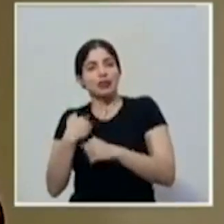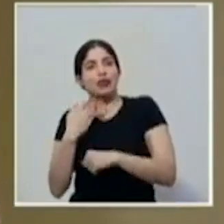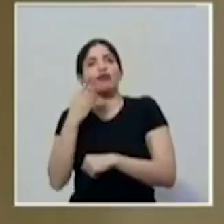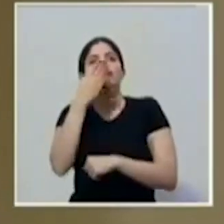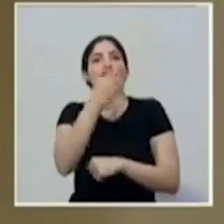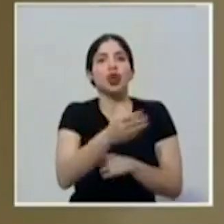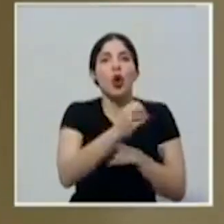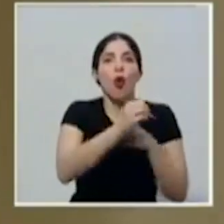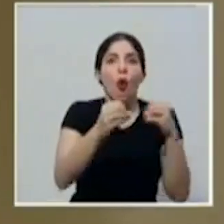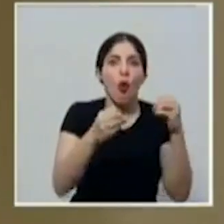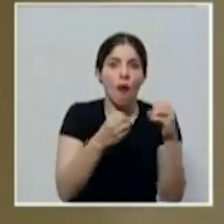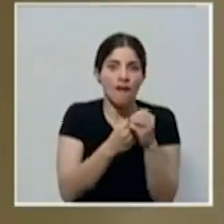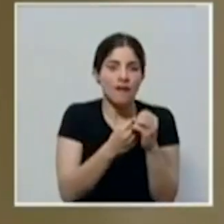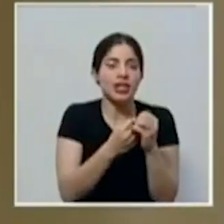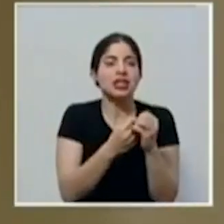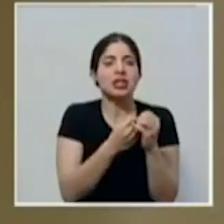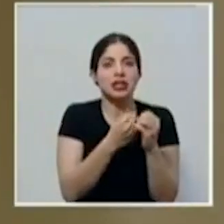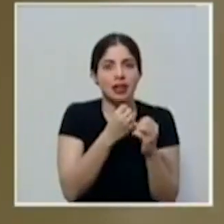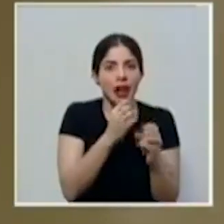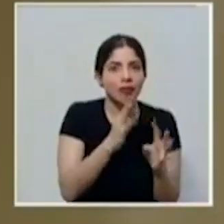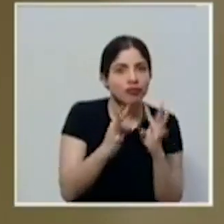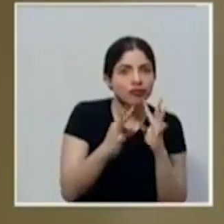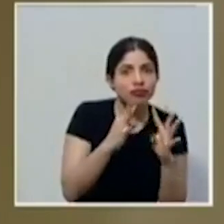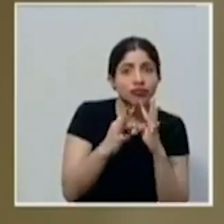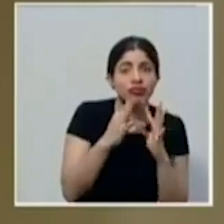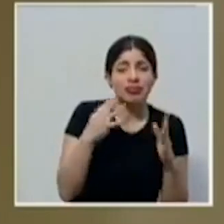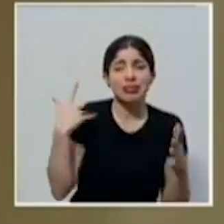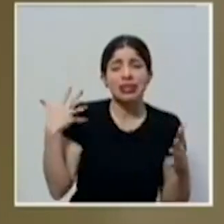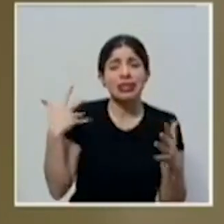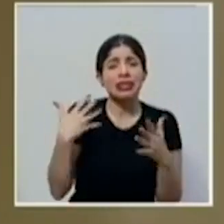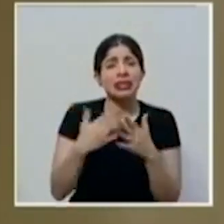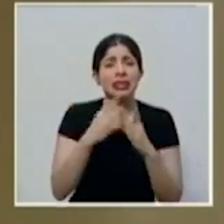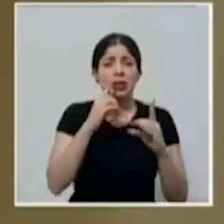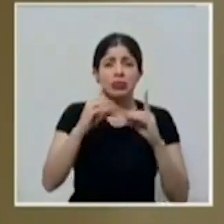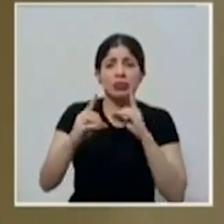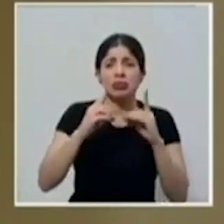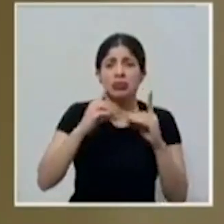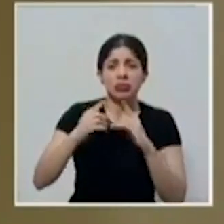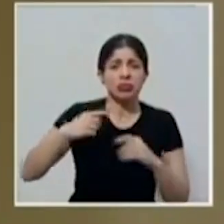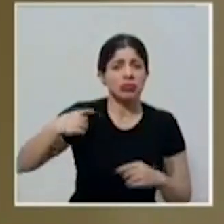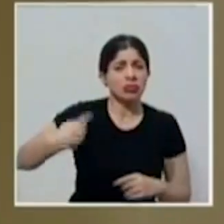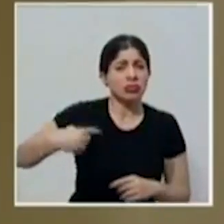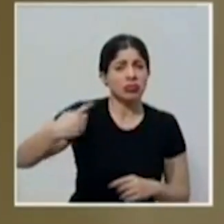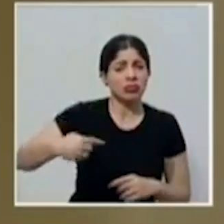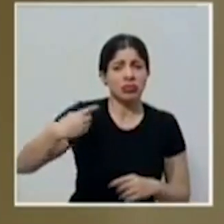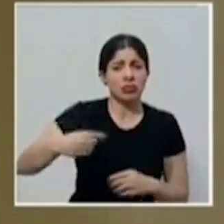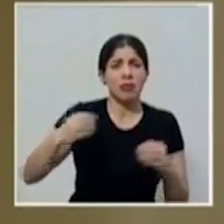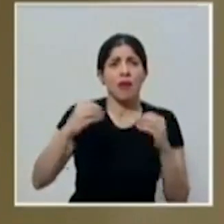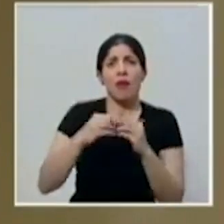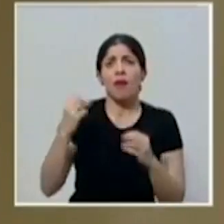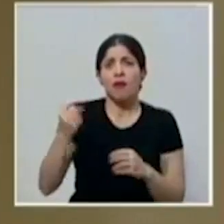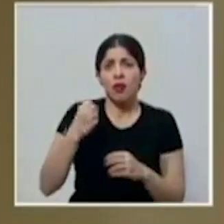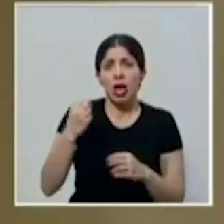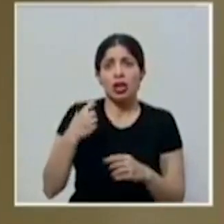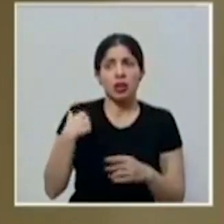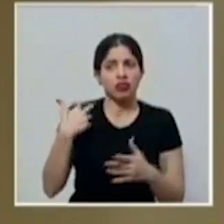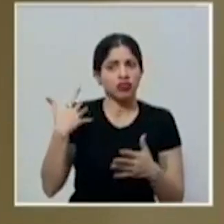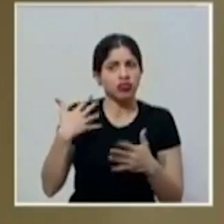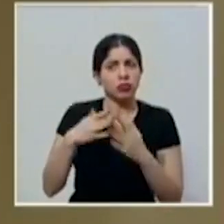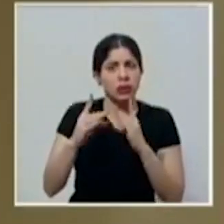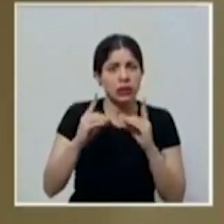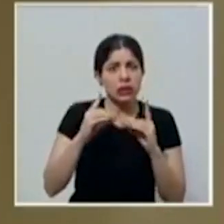y conversé con todos. Y ese proceso de diálogo se ha venido intensificando de manera muy satisfactoria